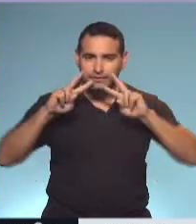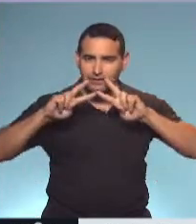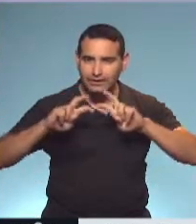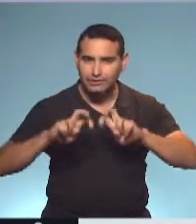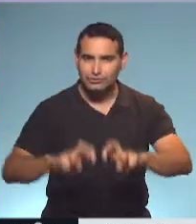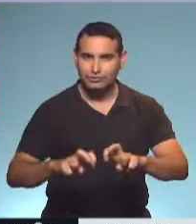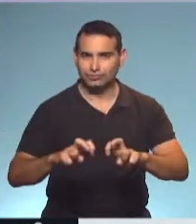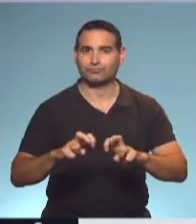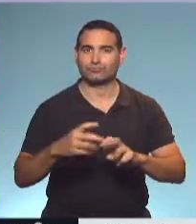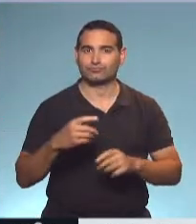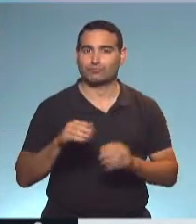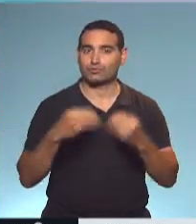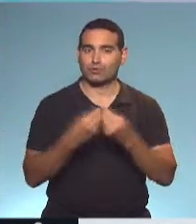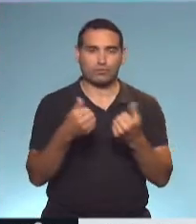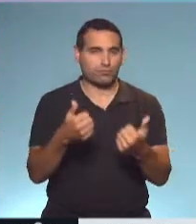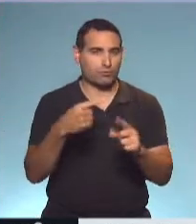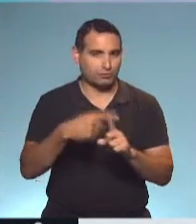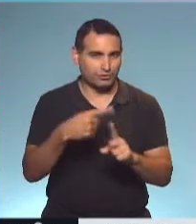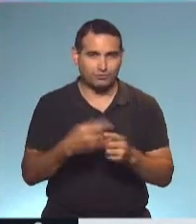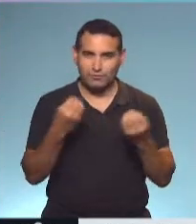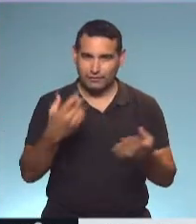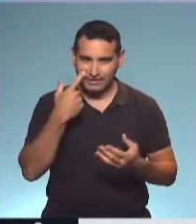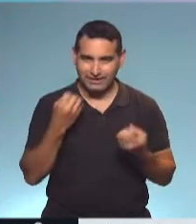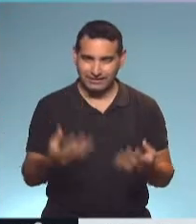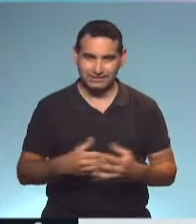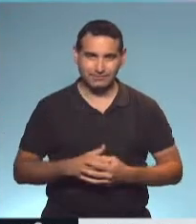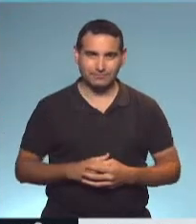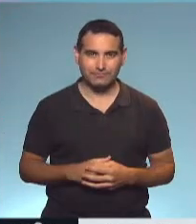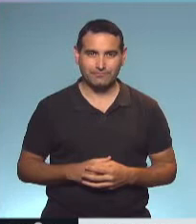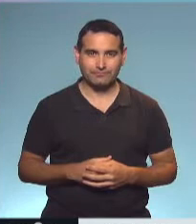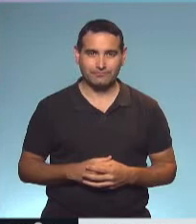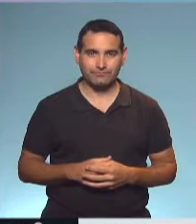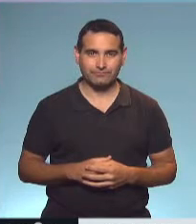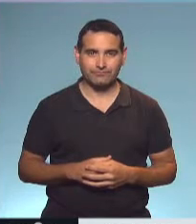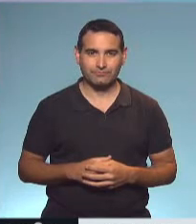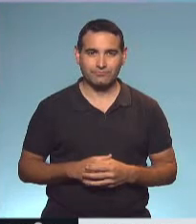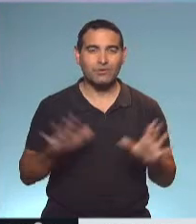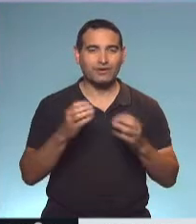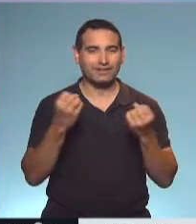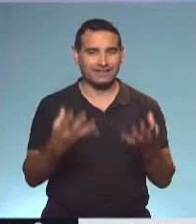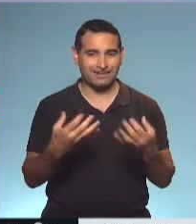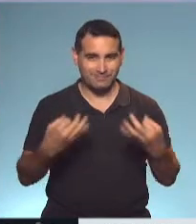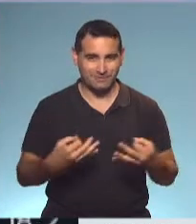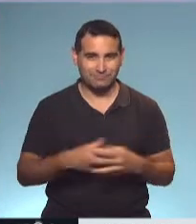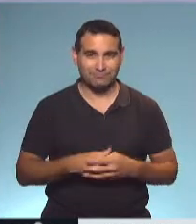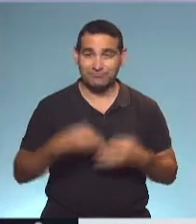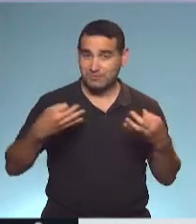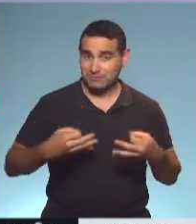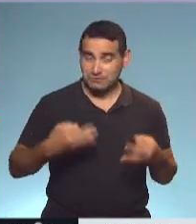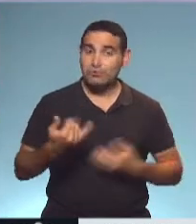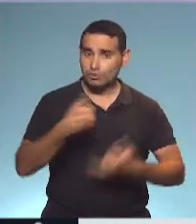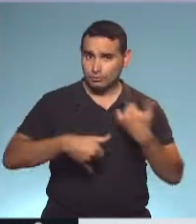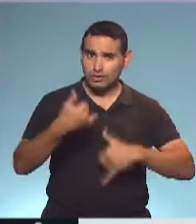este resultado tan alentador. Tomás, buen mediodía, ¿cómo estás? Hola, ¿qué tal? ¿Cómo están ustedes? ¿Está bien? Bien, muy bien. Bueno,